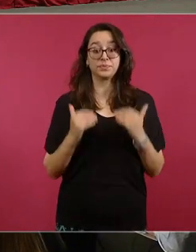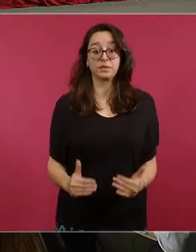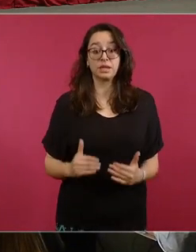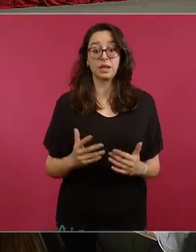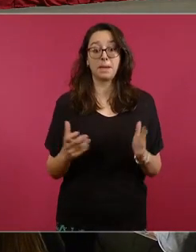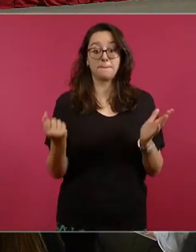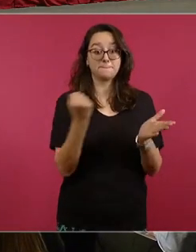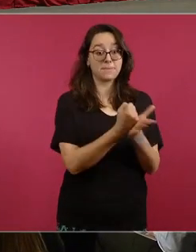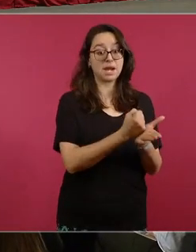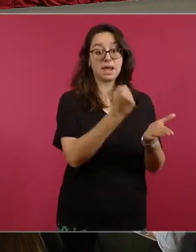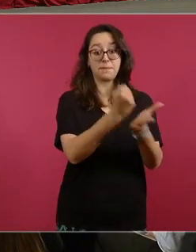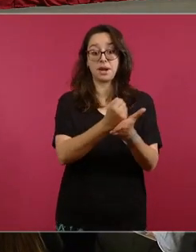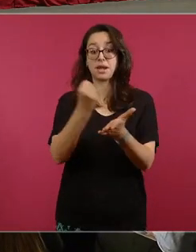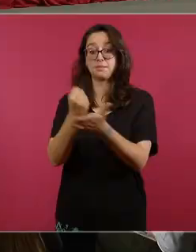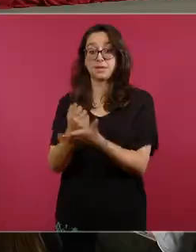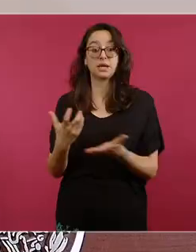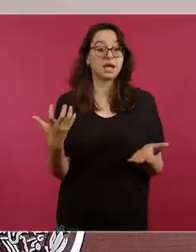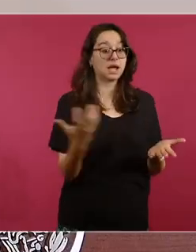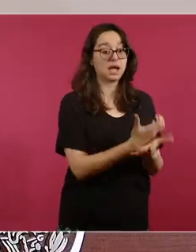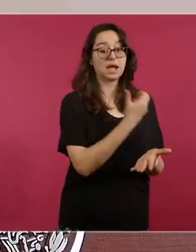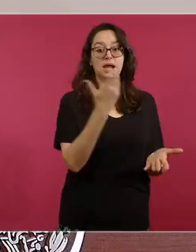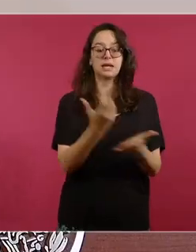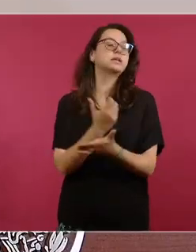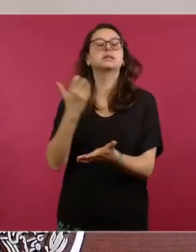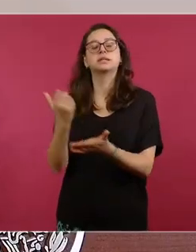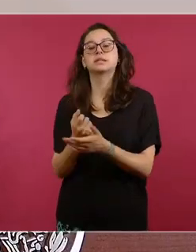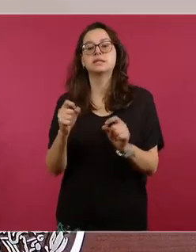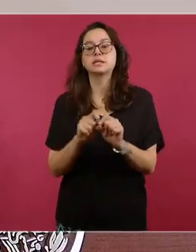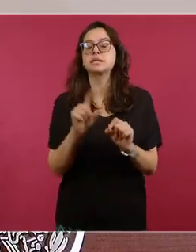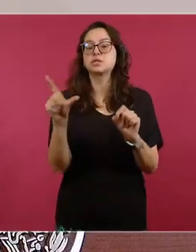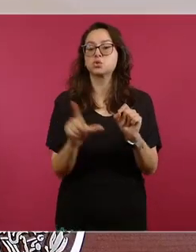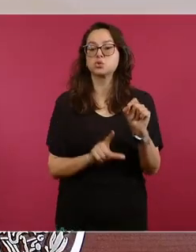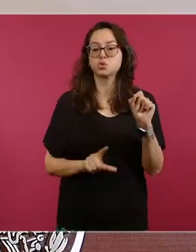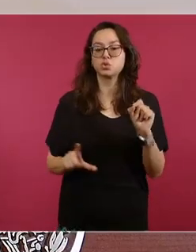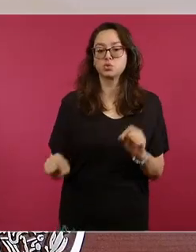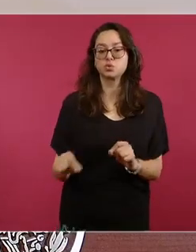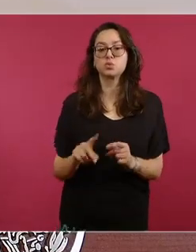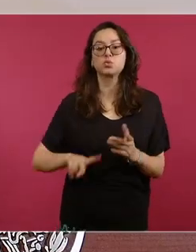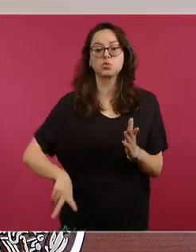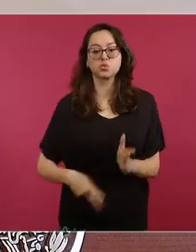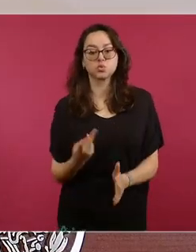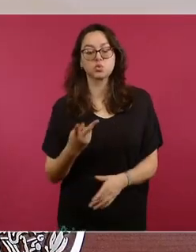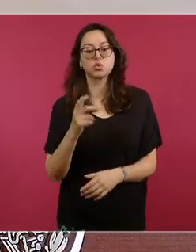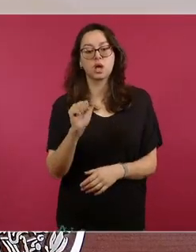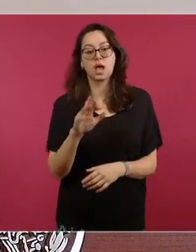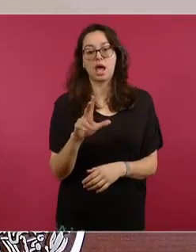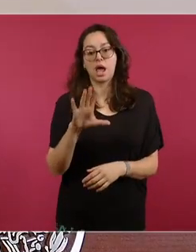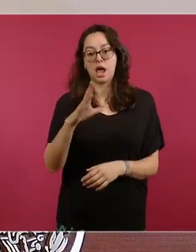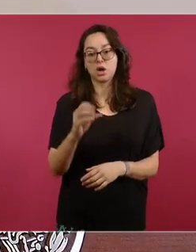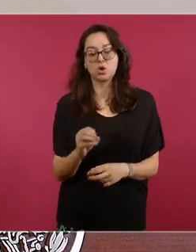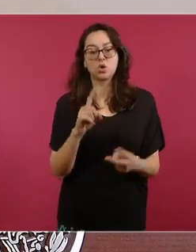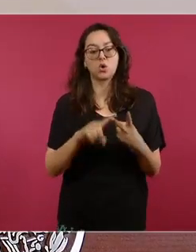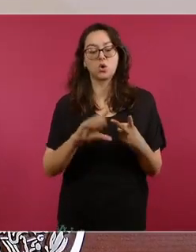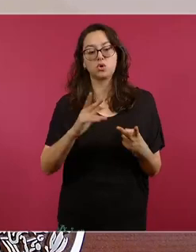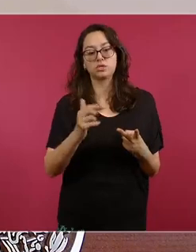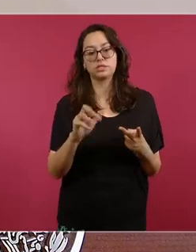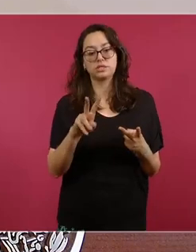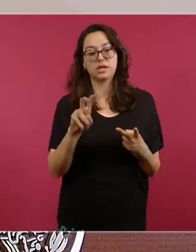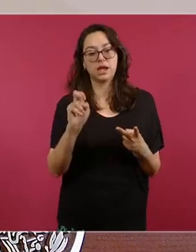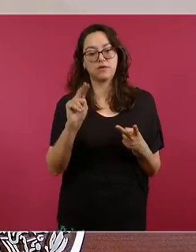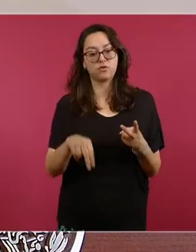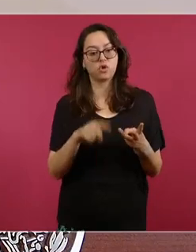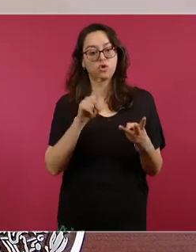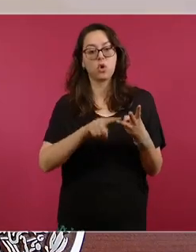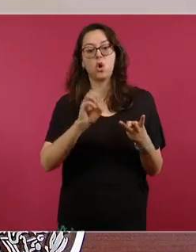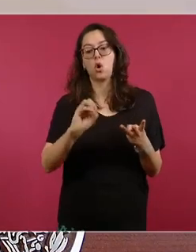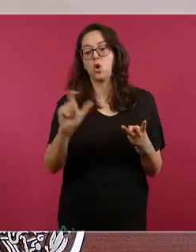por marca, esto es por franquicia a nivel nacional. Tenemos nuevamente Arco, Chevron y Oxo Gas como las franquicias